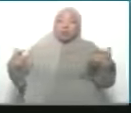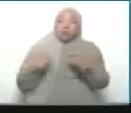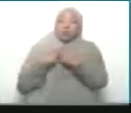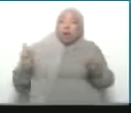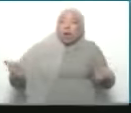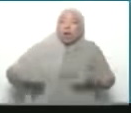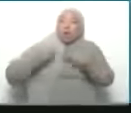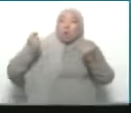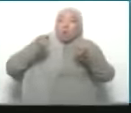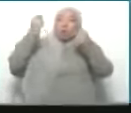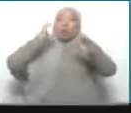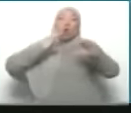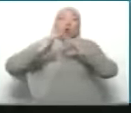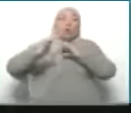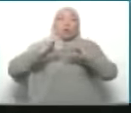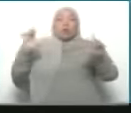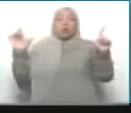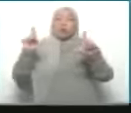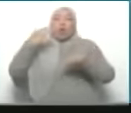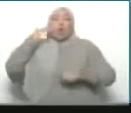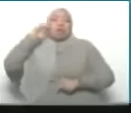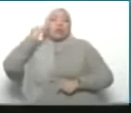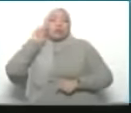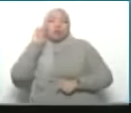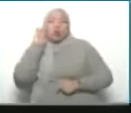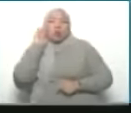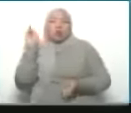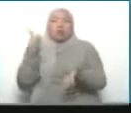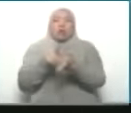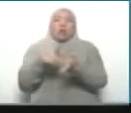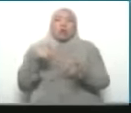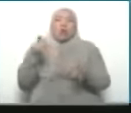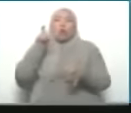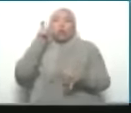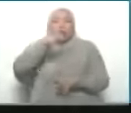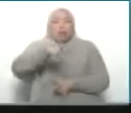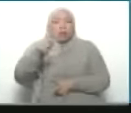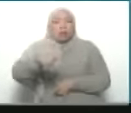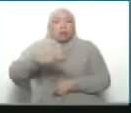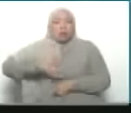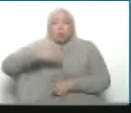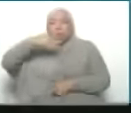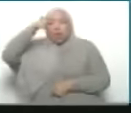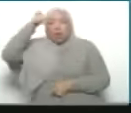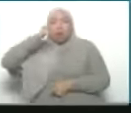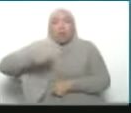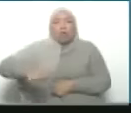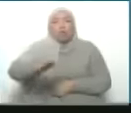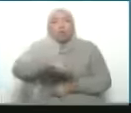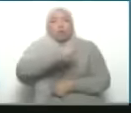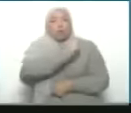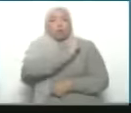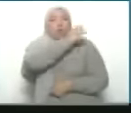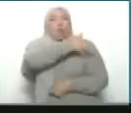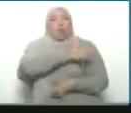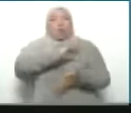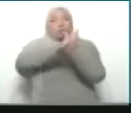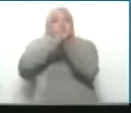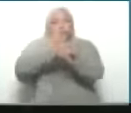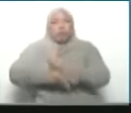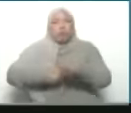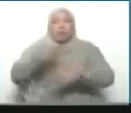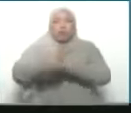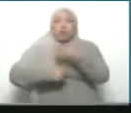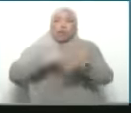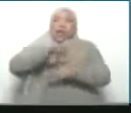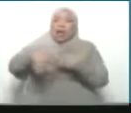campañas que hacen en los medios de comunicación en las redes sociales para que haya un genocidio una matanza del pueblo palestino y para que esta guerra escale